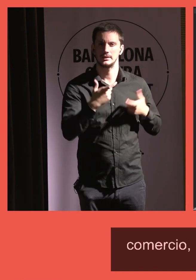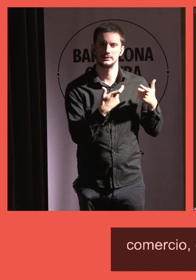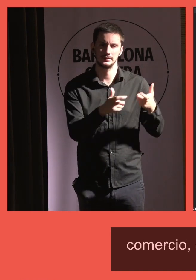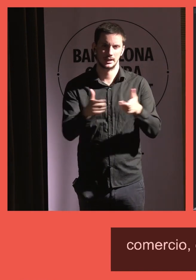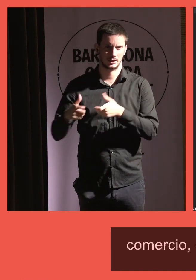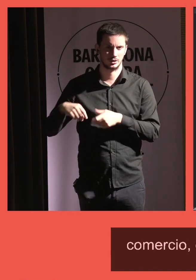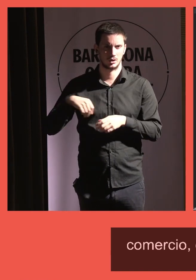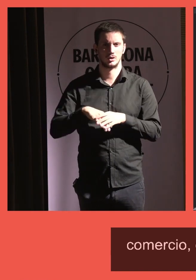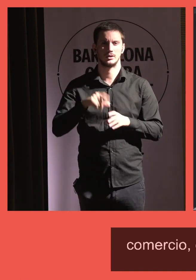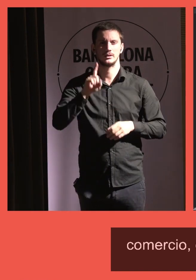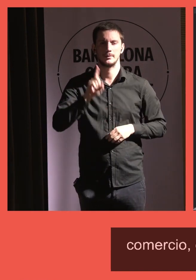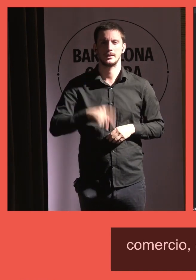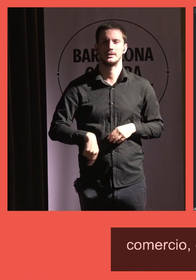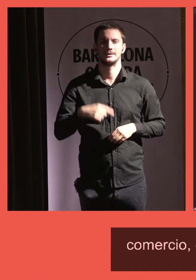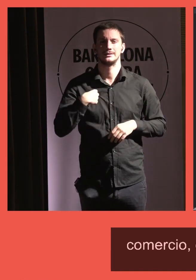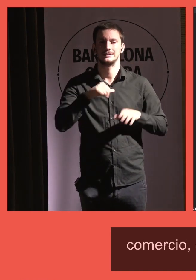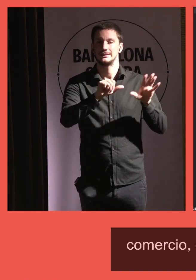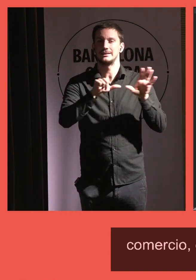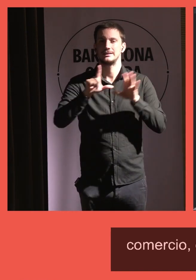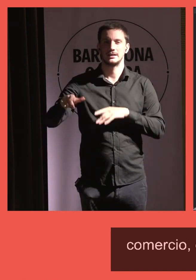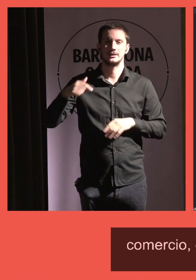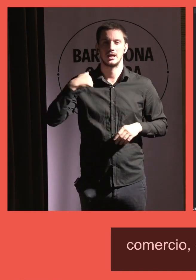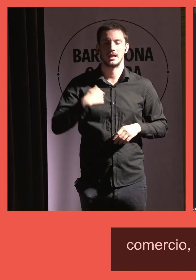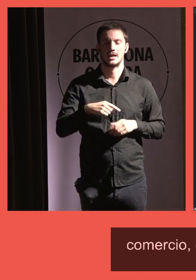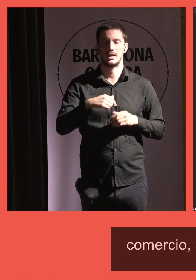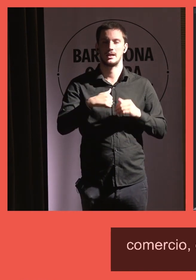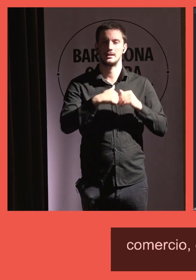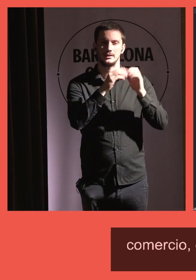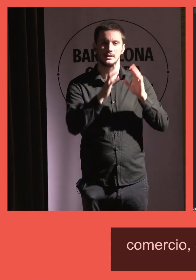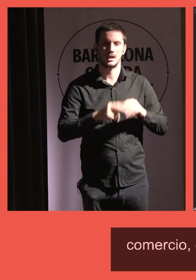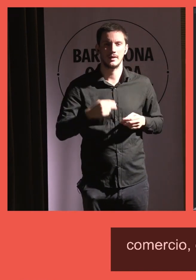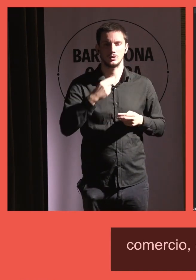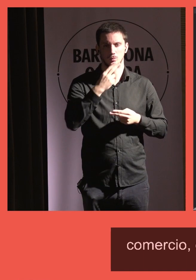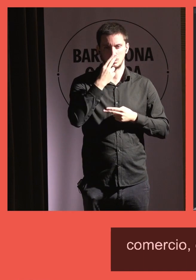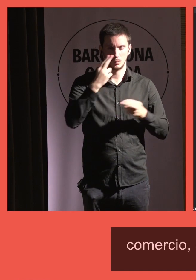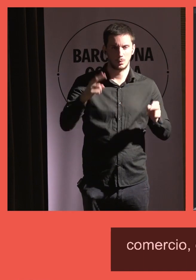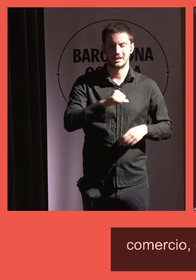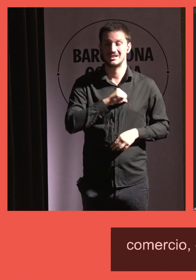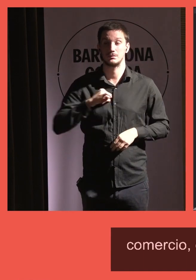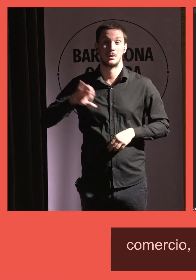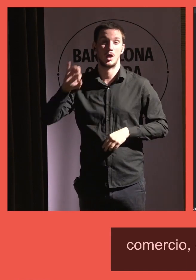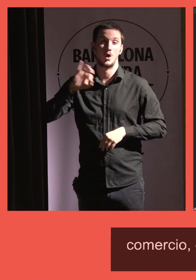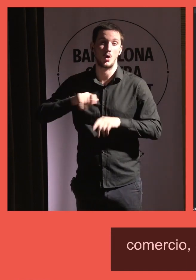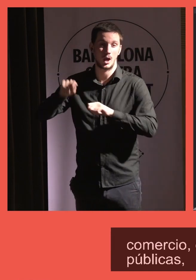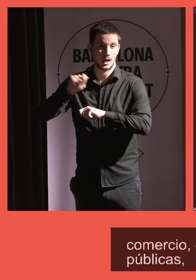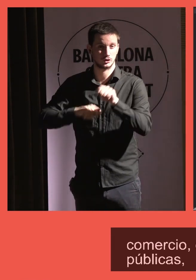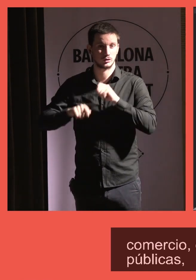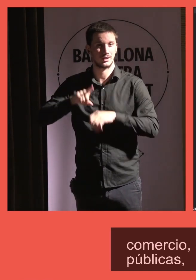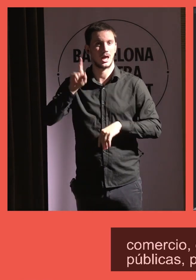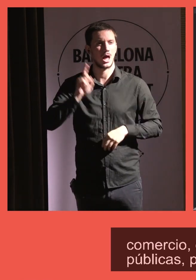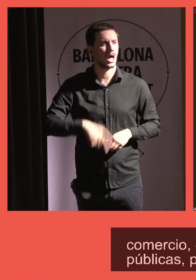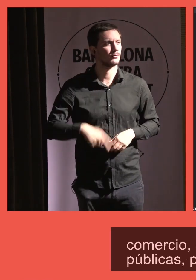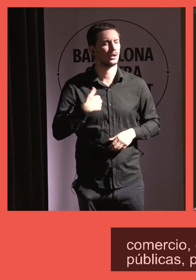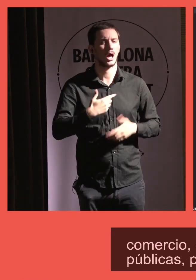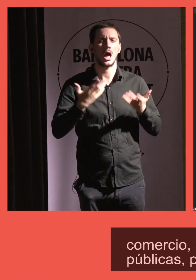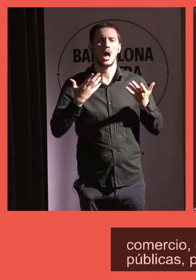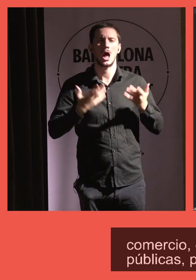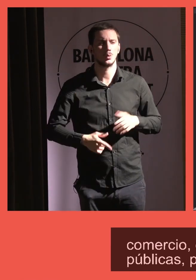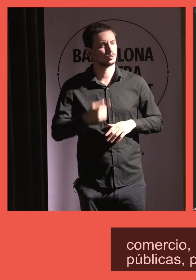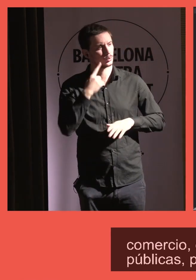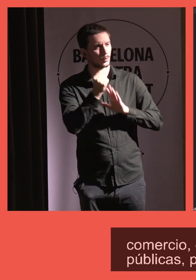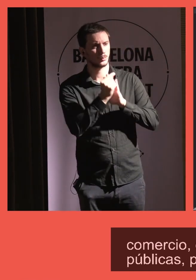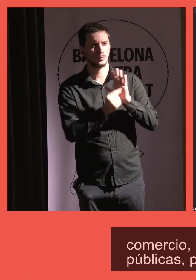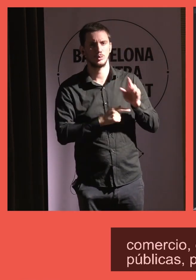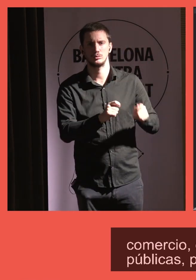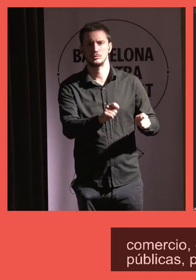una red de coordinación con 67 entidades públicas, privadas, asociaciones, y además un porcentaje de satisfacción y de recomendación del servicio